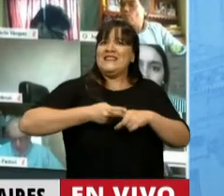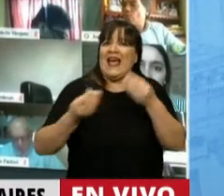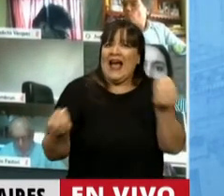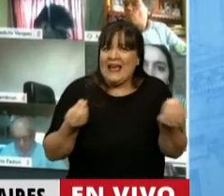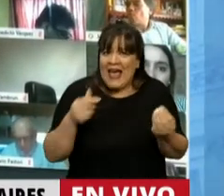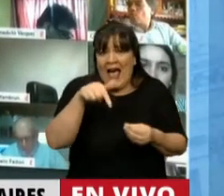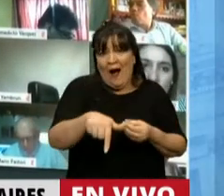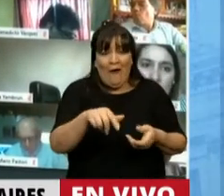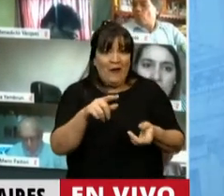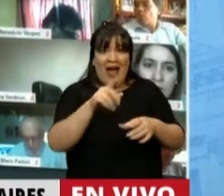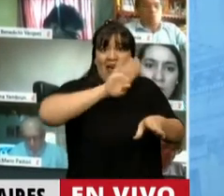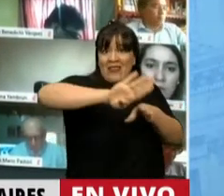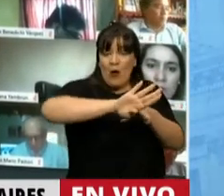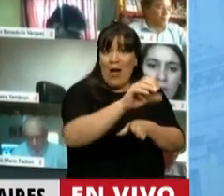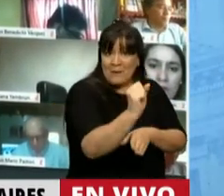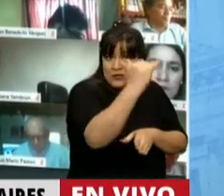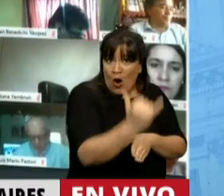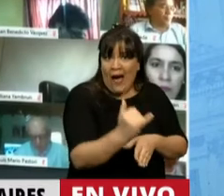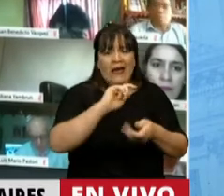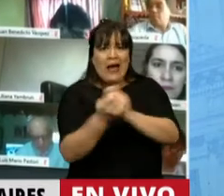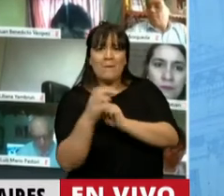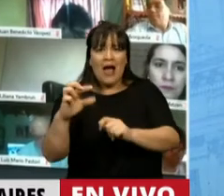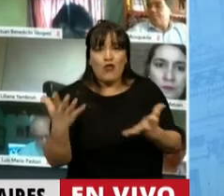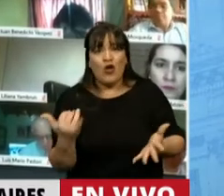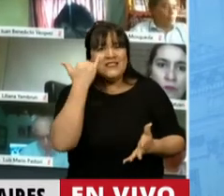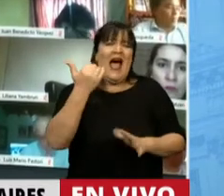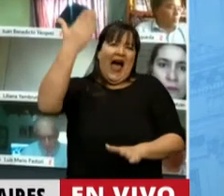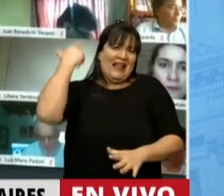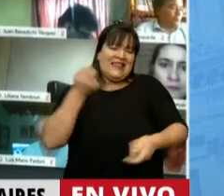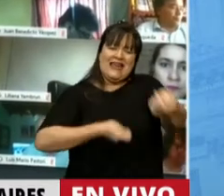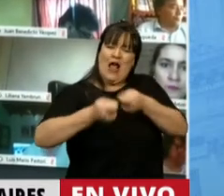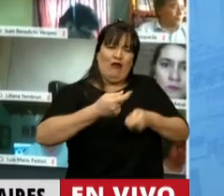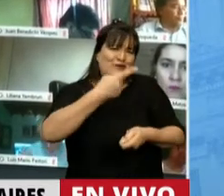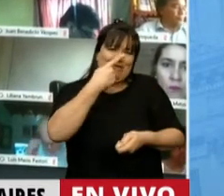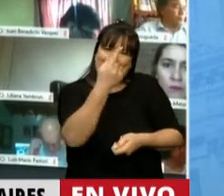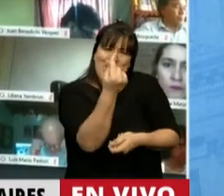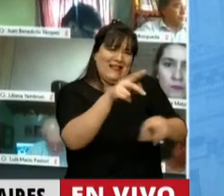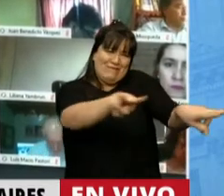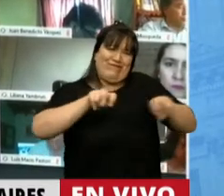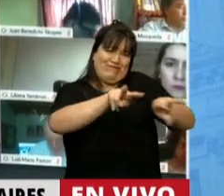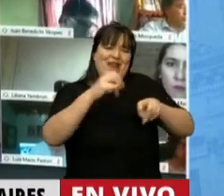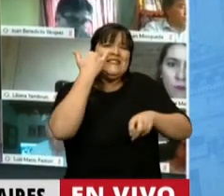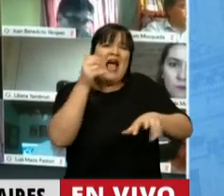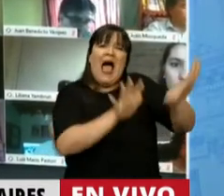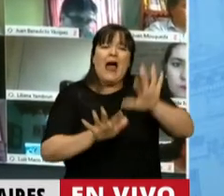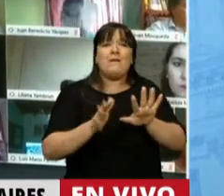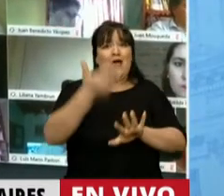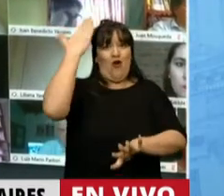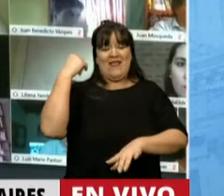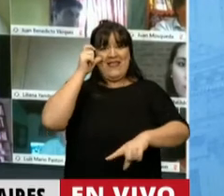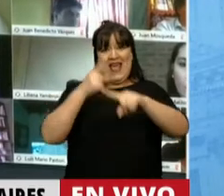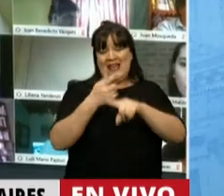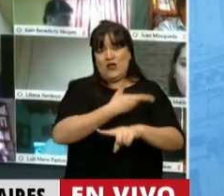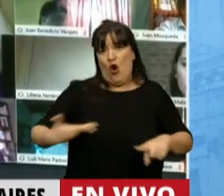están dolarizando una deuda en pesos, que ya era un meganegocio armado por el gobierno anterior,